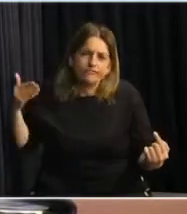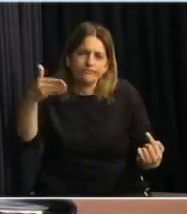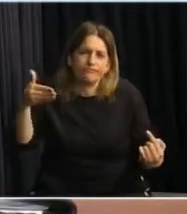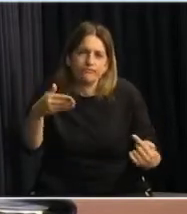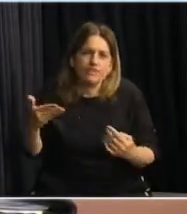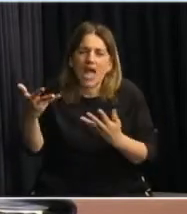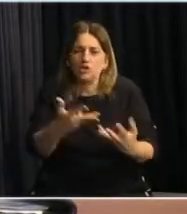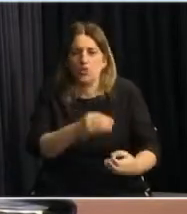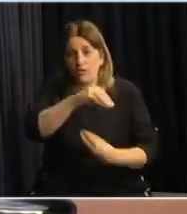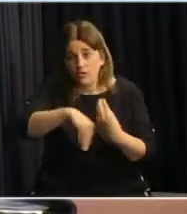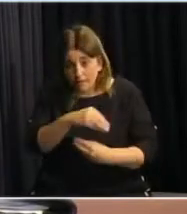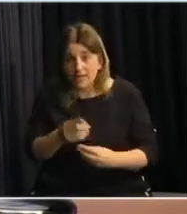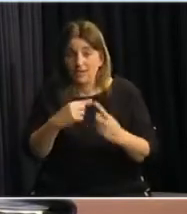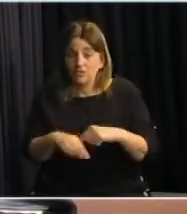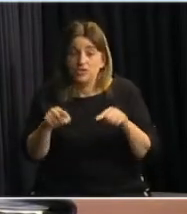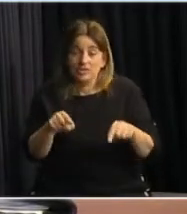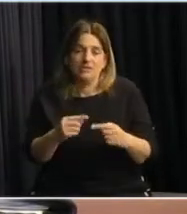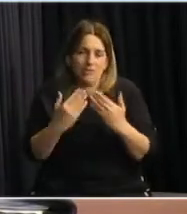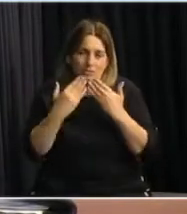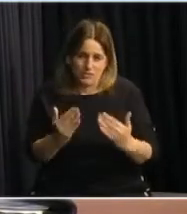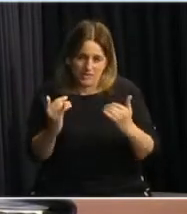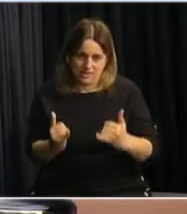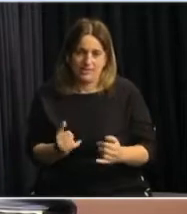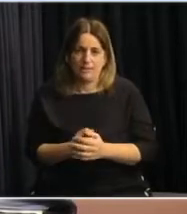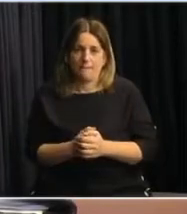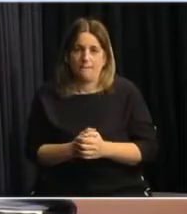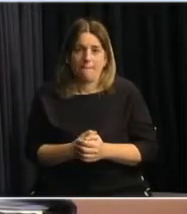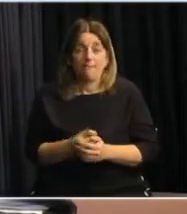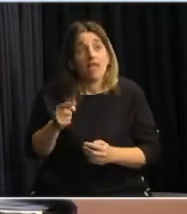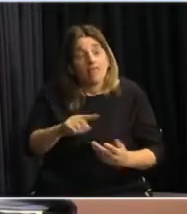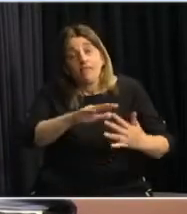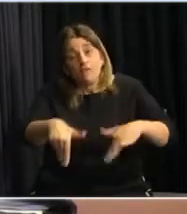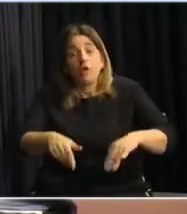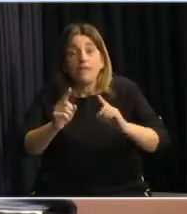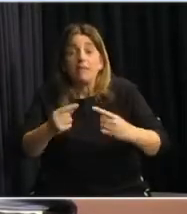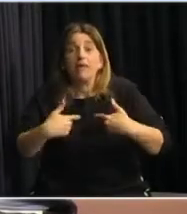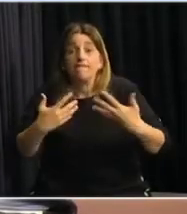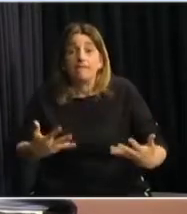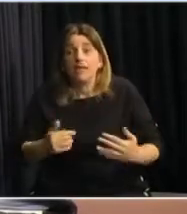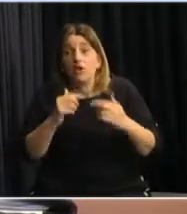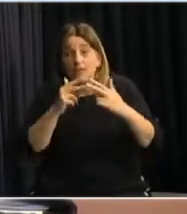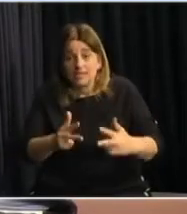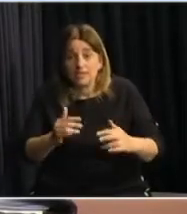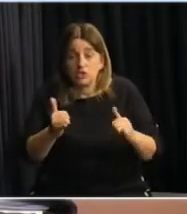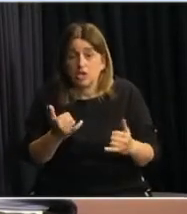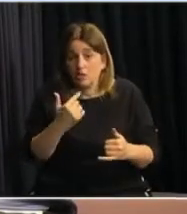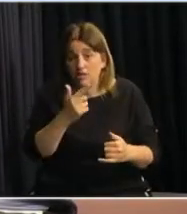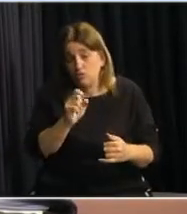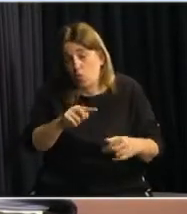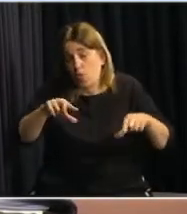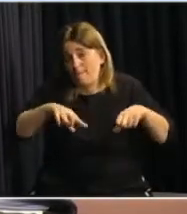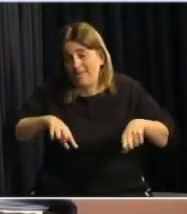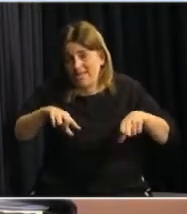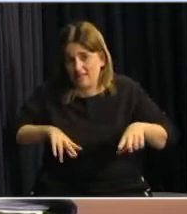ayudando a las familias. Así que a ellos muchas gracias. En ese sentido también queremos decirle que como decía la Ministra,